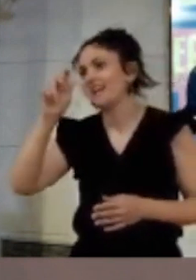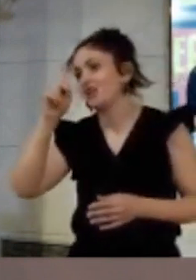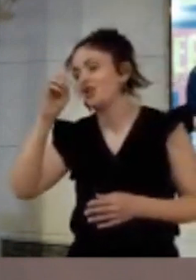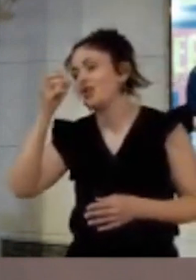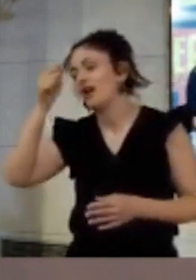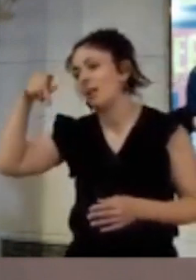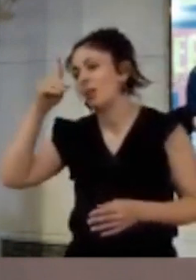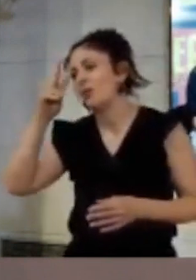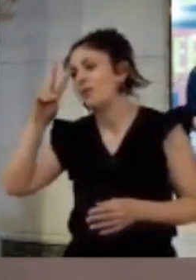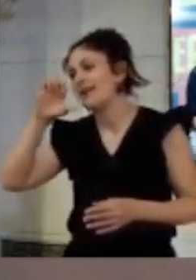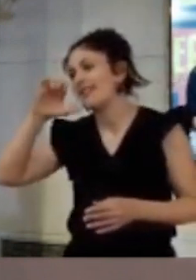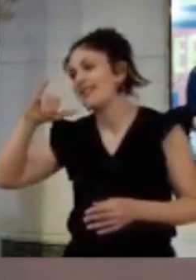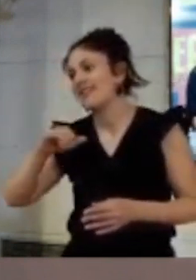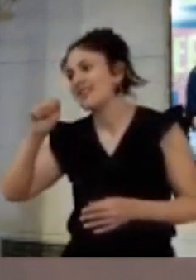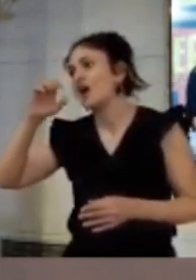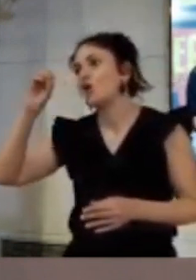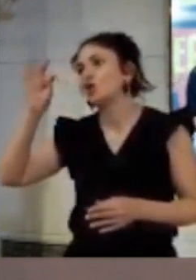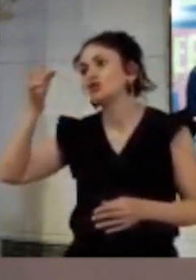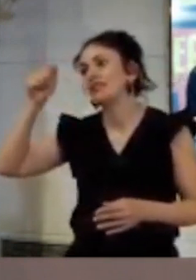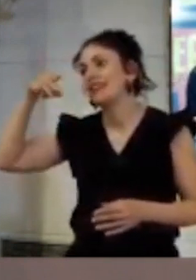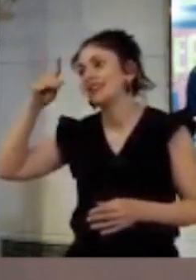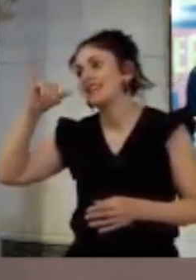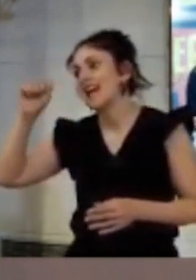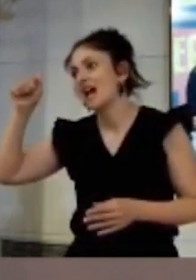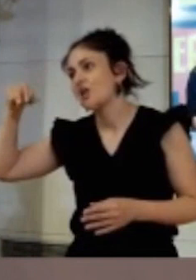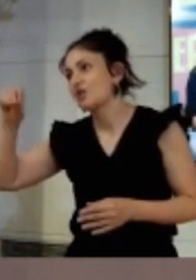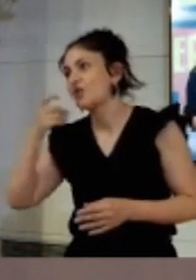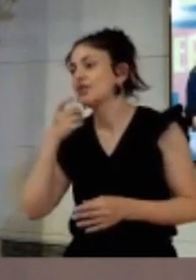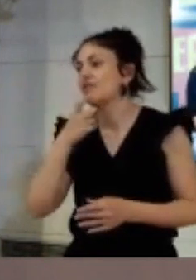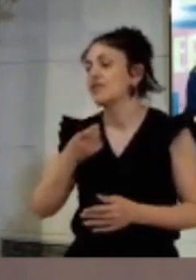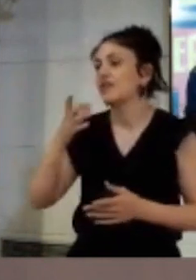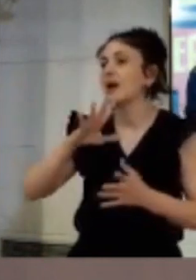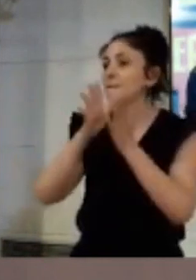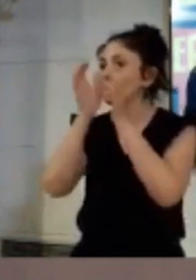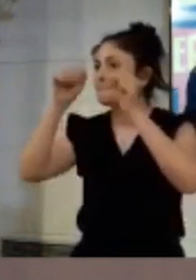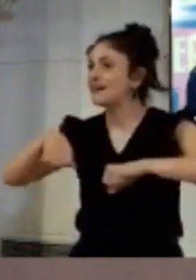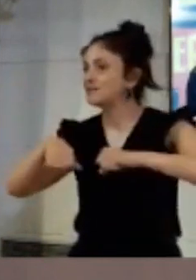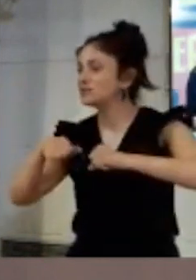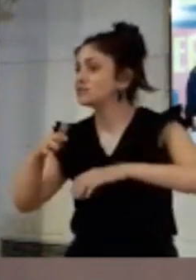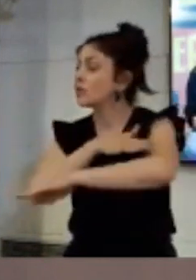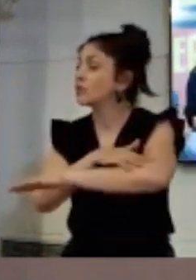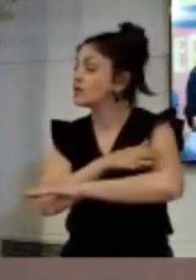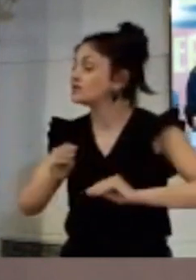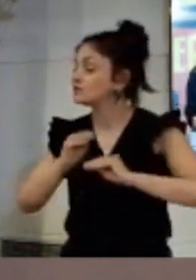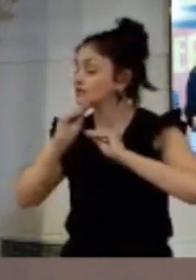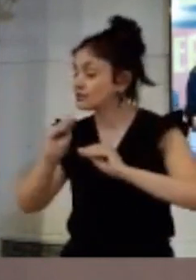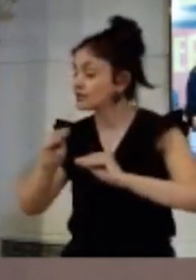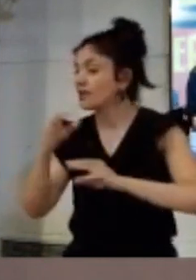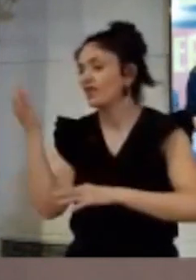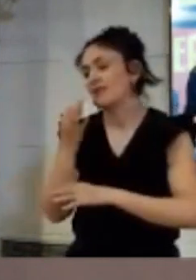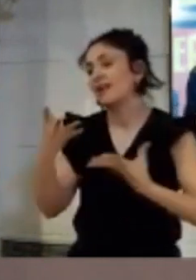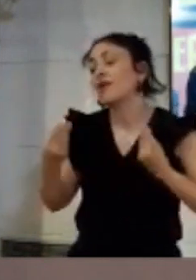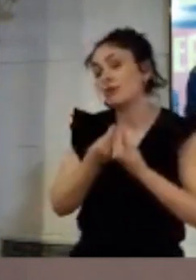Chandiano, dicen que sus pactos de gobierno pasan por apoyar al PNV, a gobernar con el PNV. Es decir,